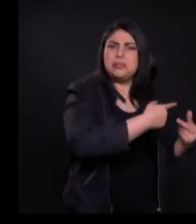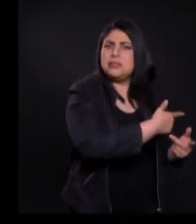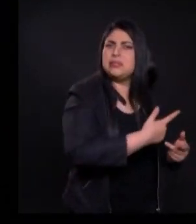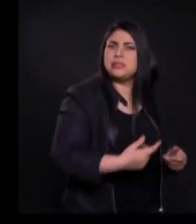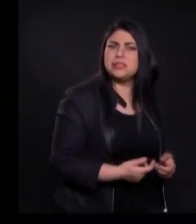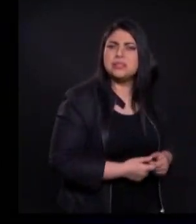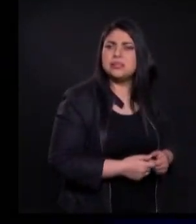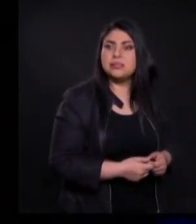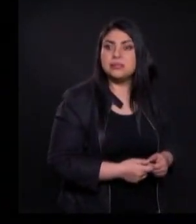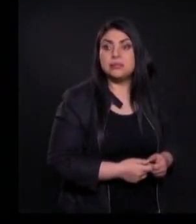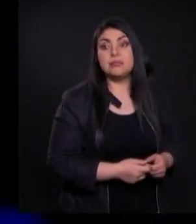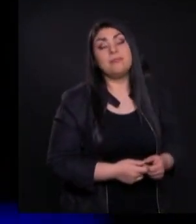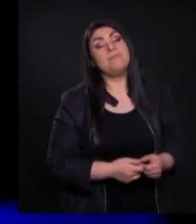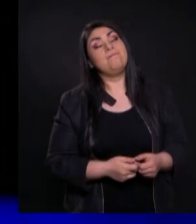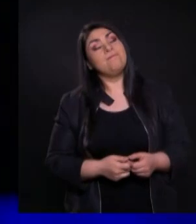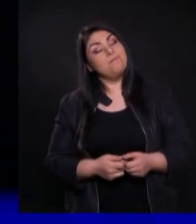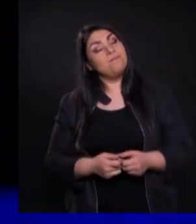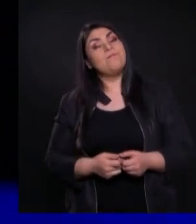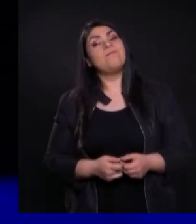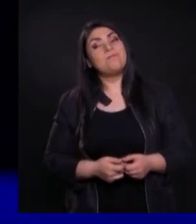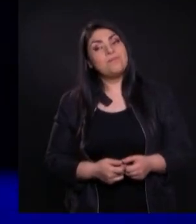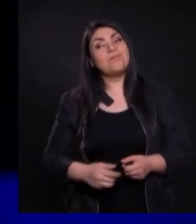Uy creo que Dios Está hablando